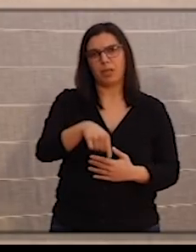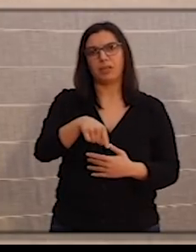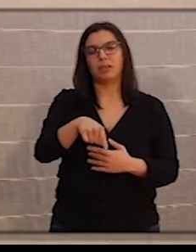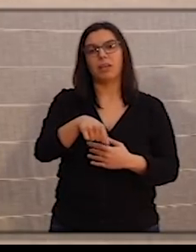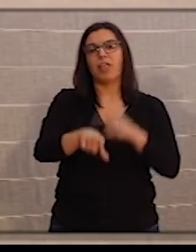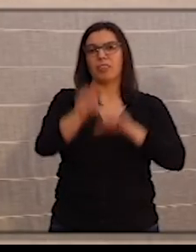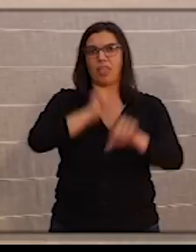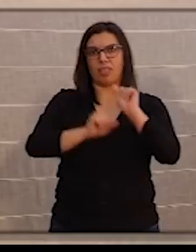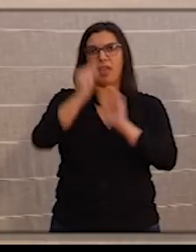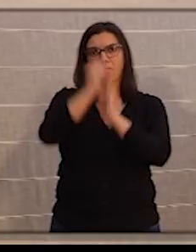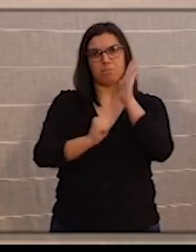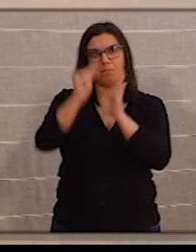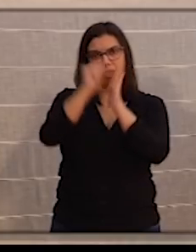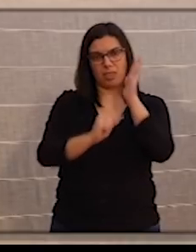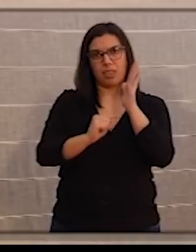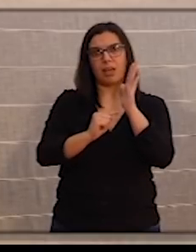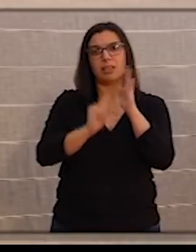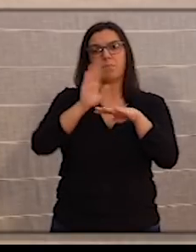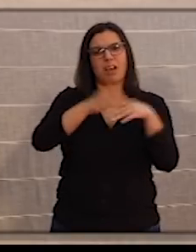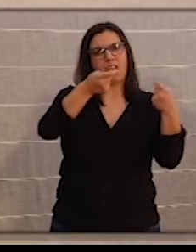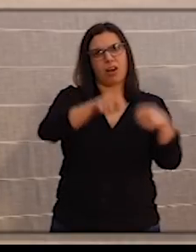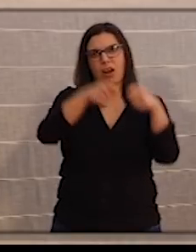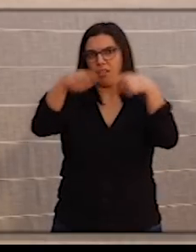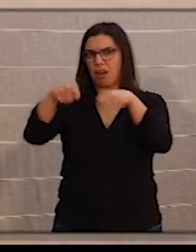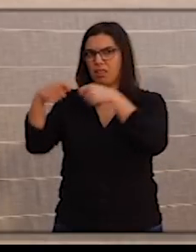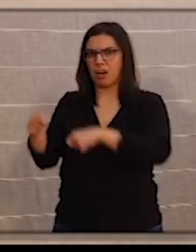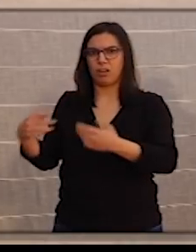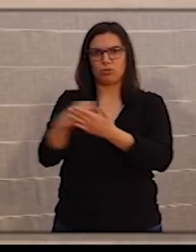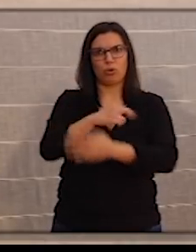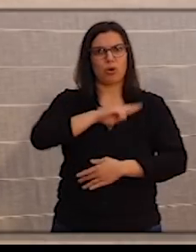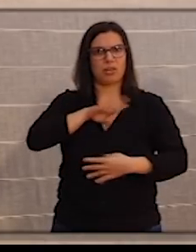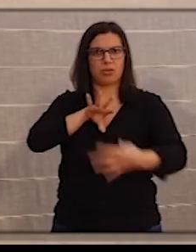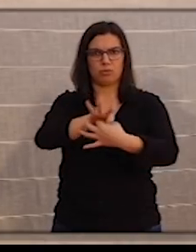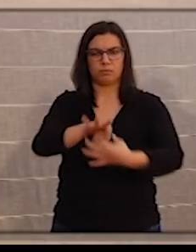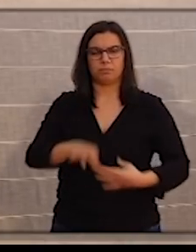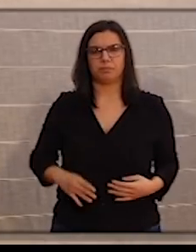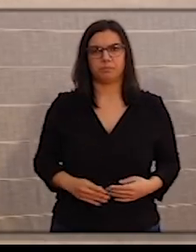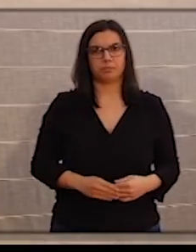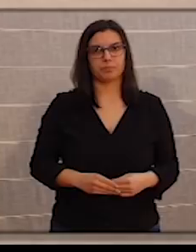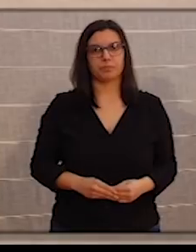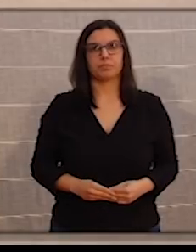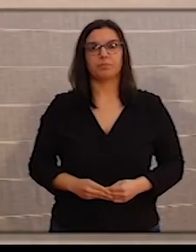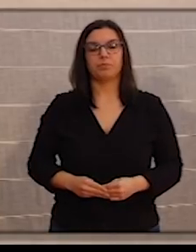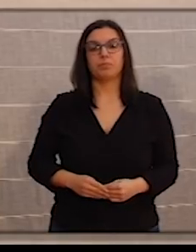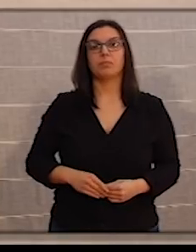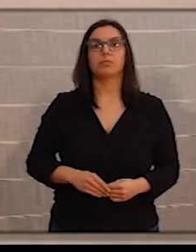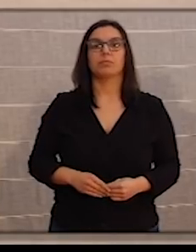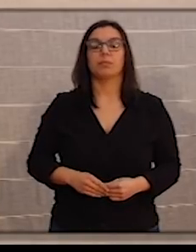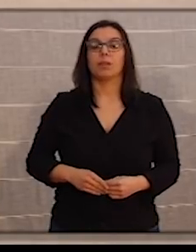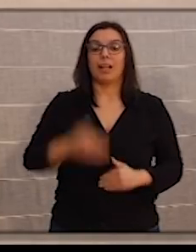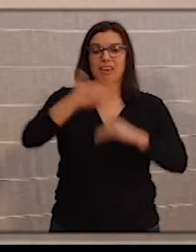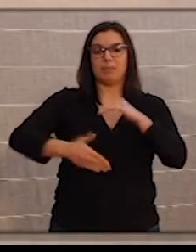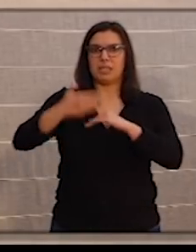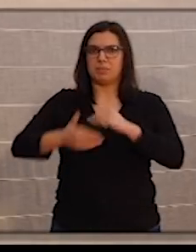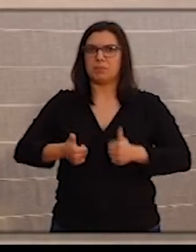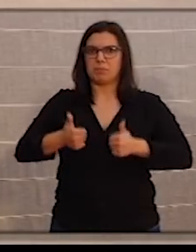orientadas para el cierre de estos lugares de culto. Vamos a adoptar medidas más restrictivas